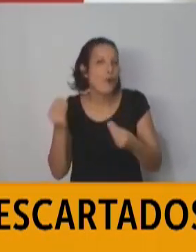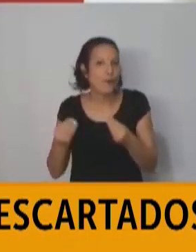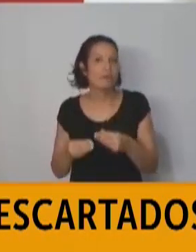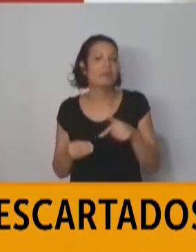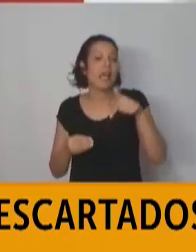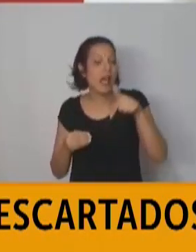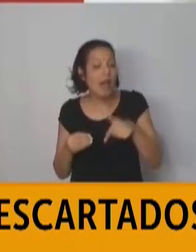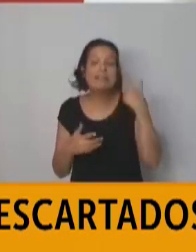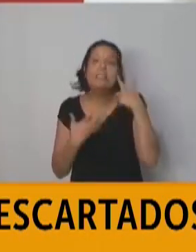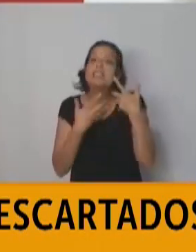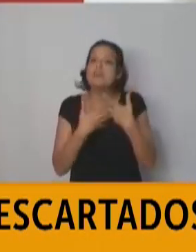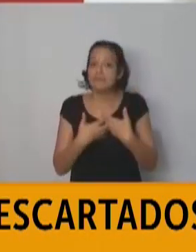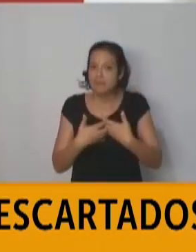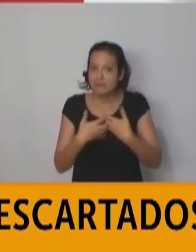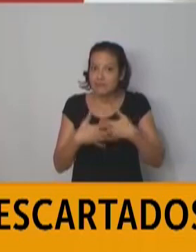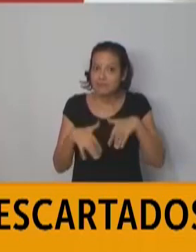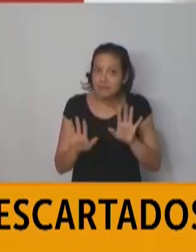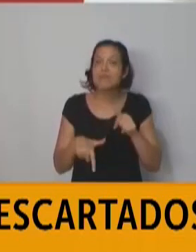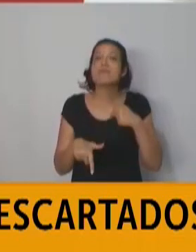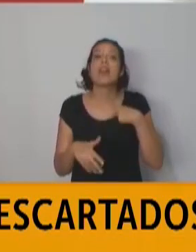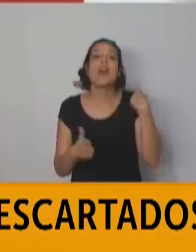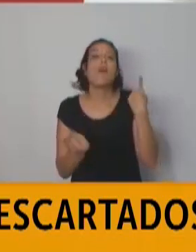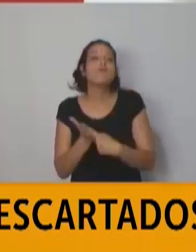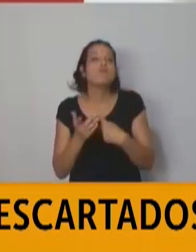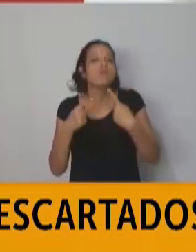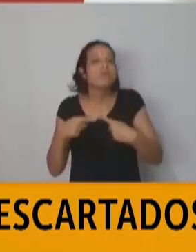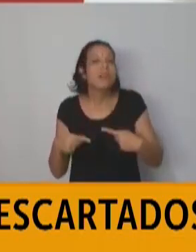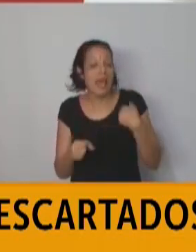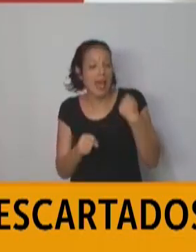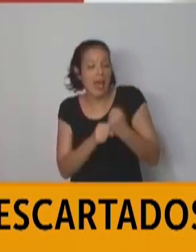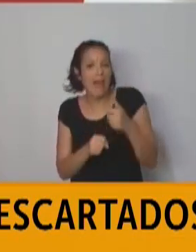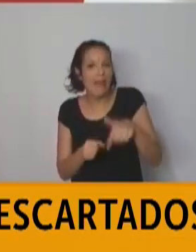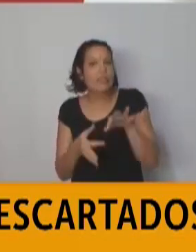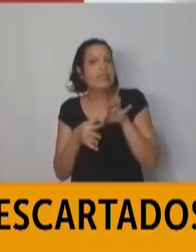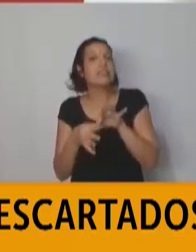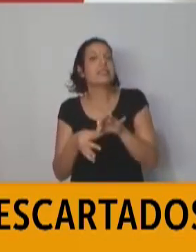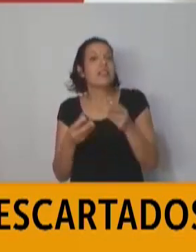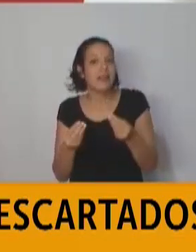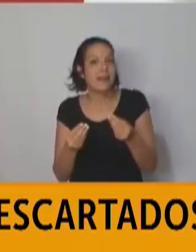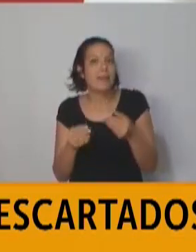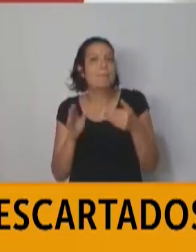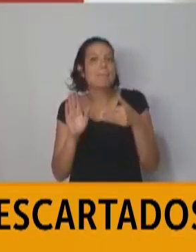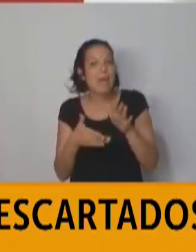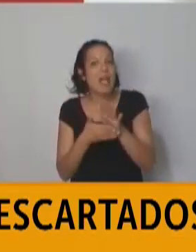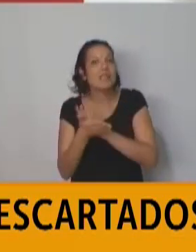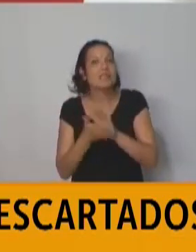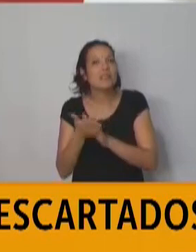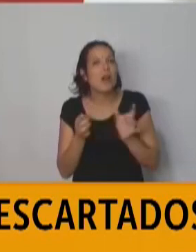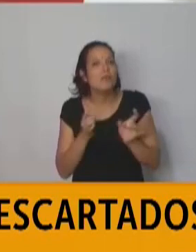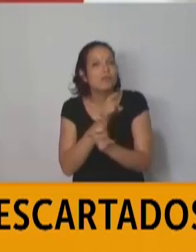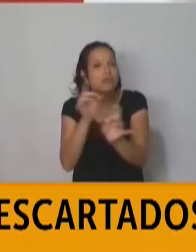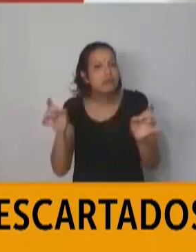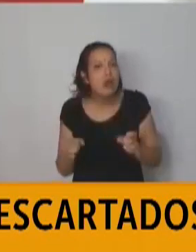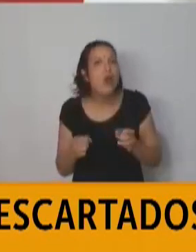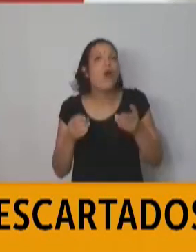evaluando, pero bueno, las medidas que se están tomando hasta el momento están relacionadas a la situación epidemiológica. Puede ser que